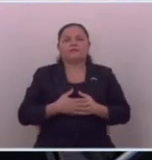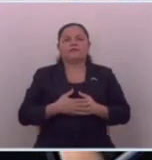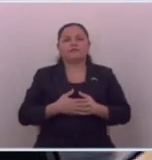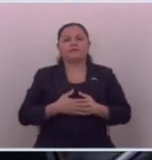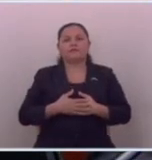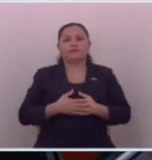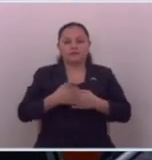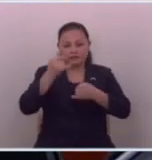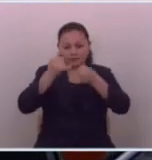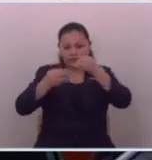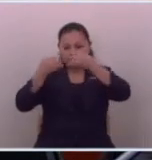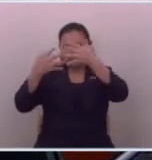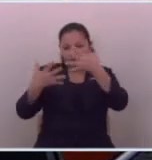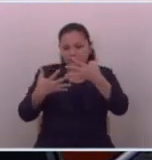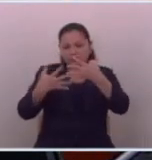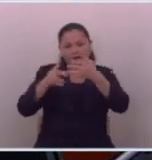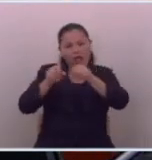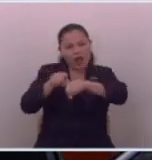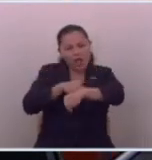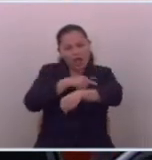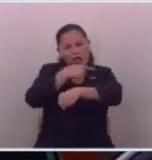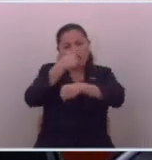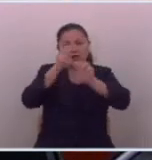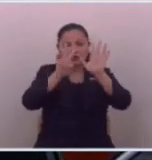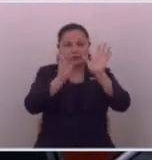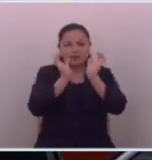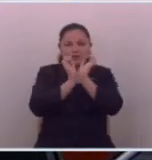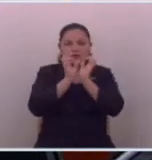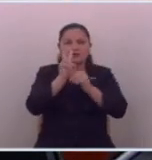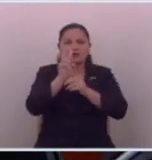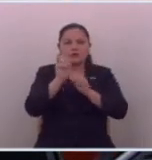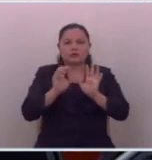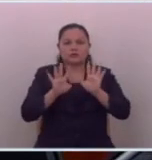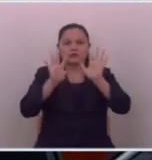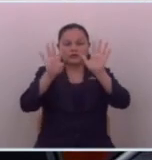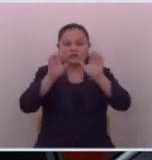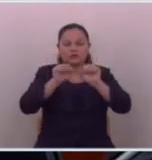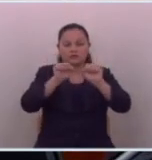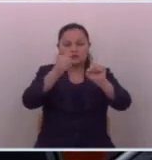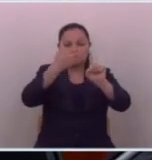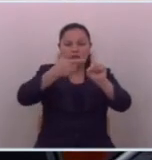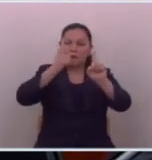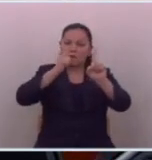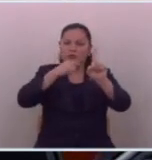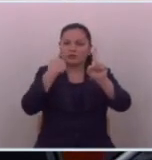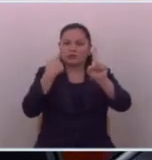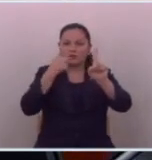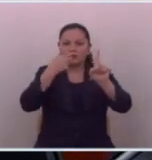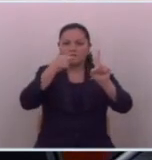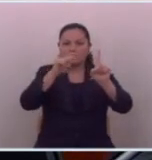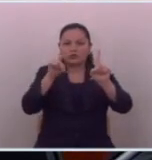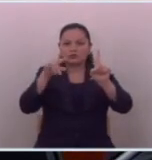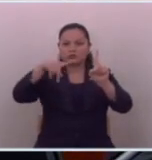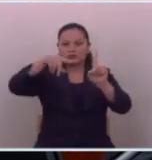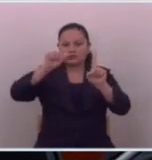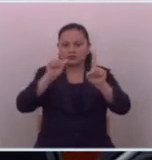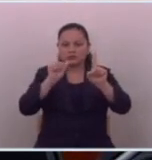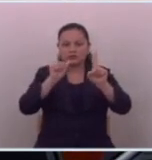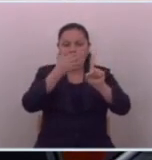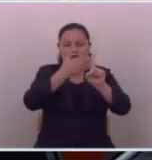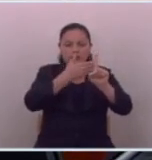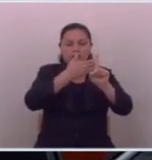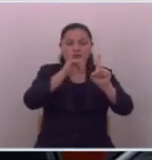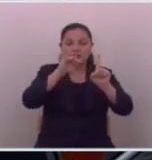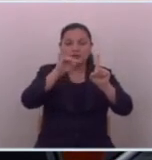y para terminar la lista para no ser tan larga 2 de mayo del 2019 muere asesinado a balazos en Guazapa Jesús